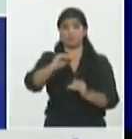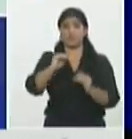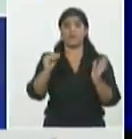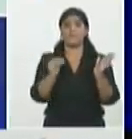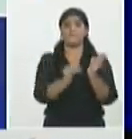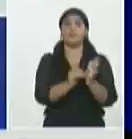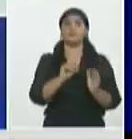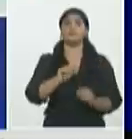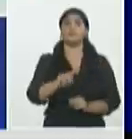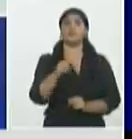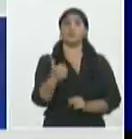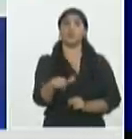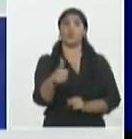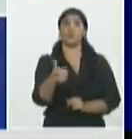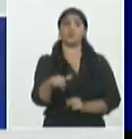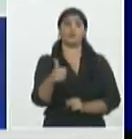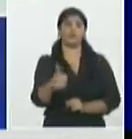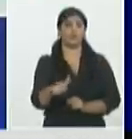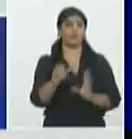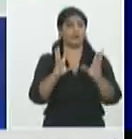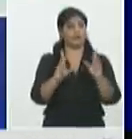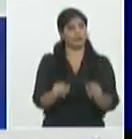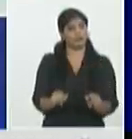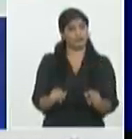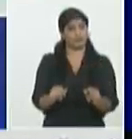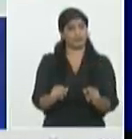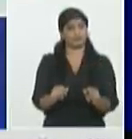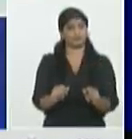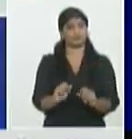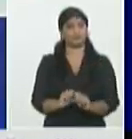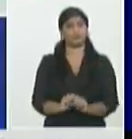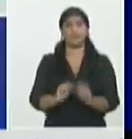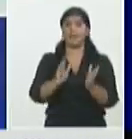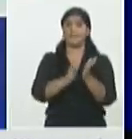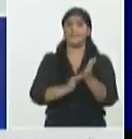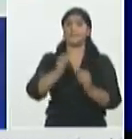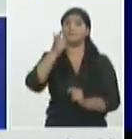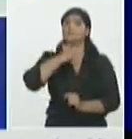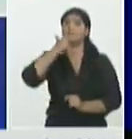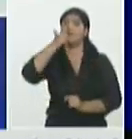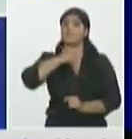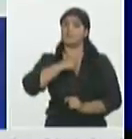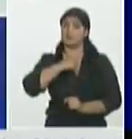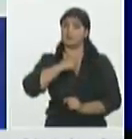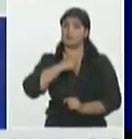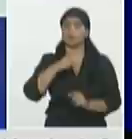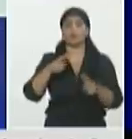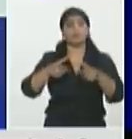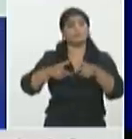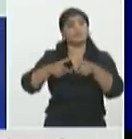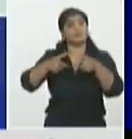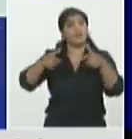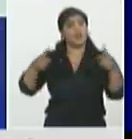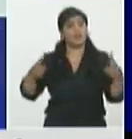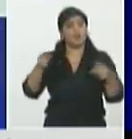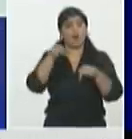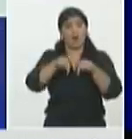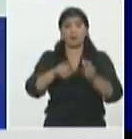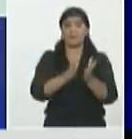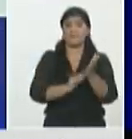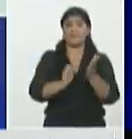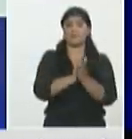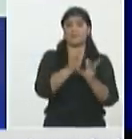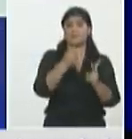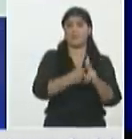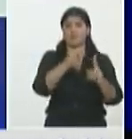casos la cifra que habíamos tenido el mes de abril que había sido la más elevada estamos hablando